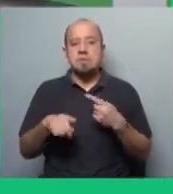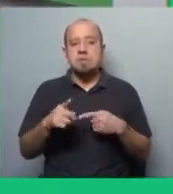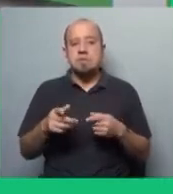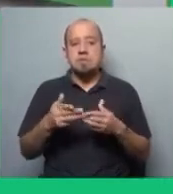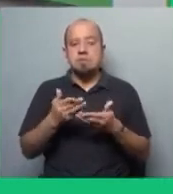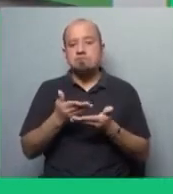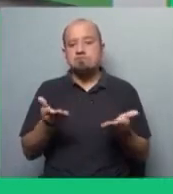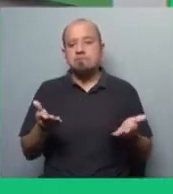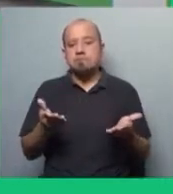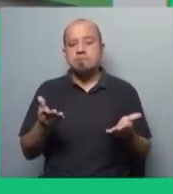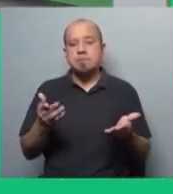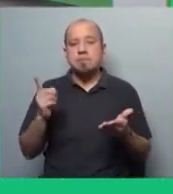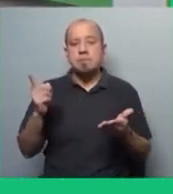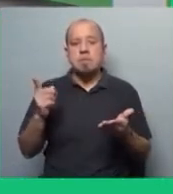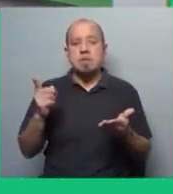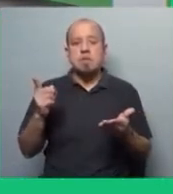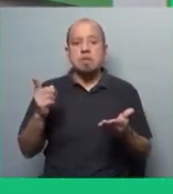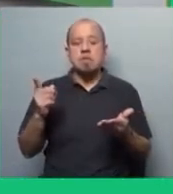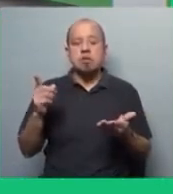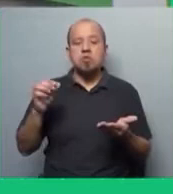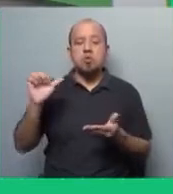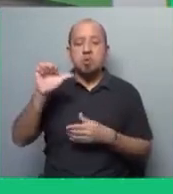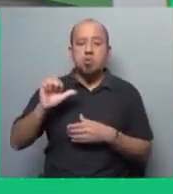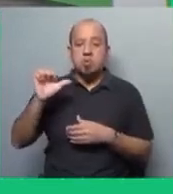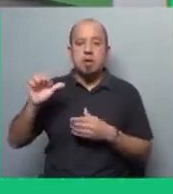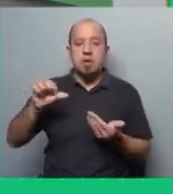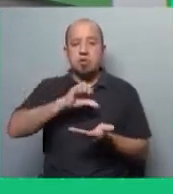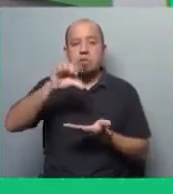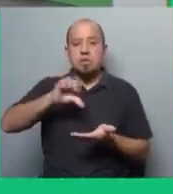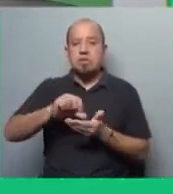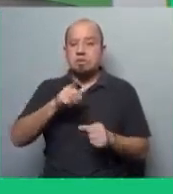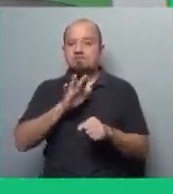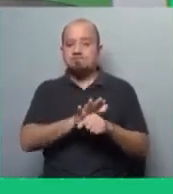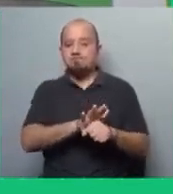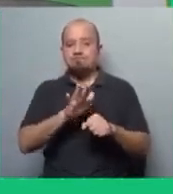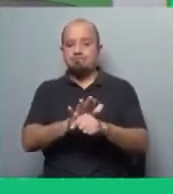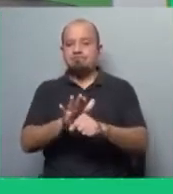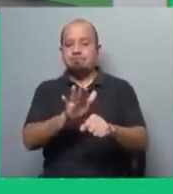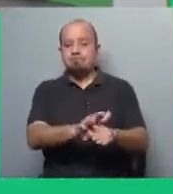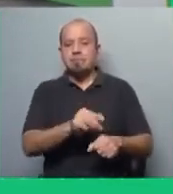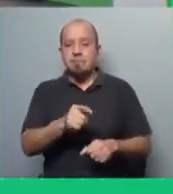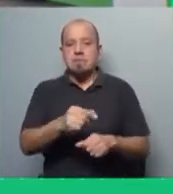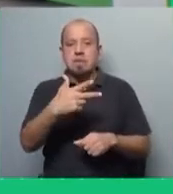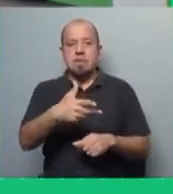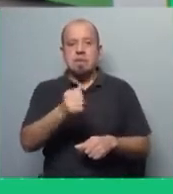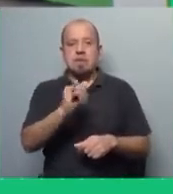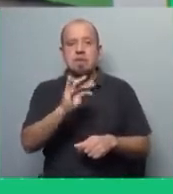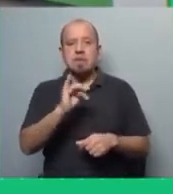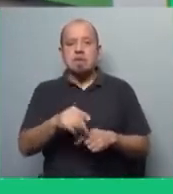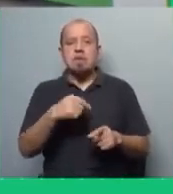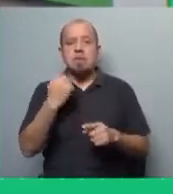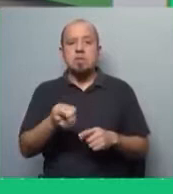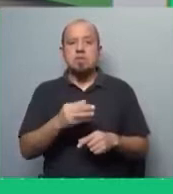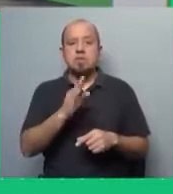de parte de las colonias europeas, que después fueron desplazadas por el imperialismo